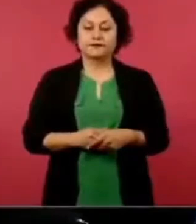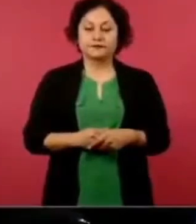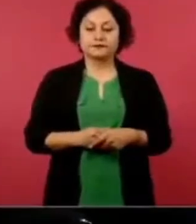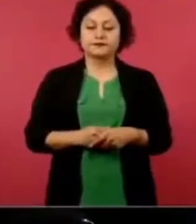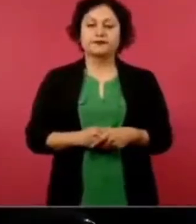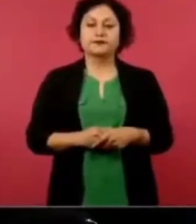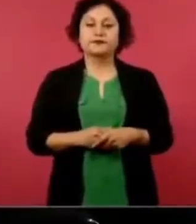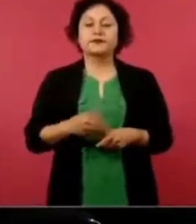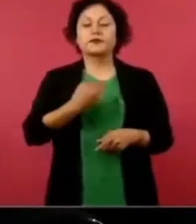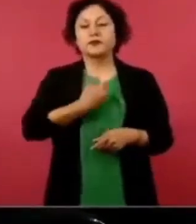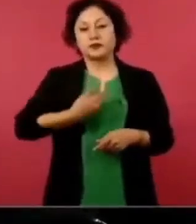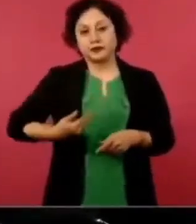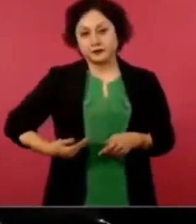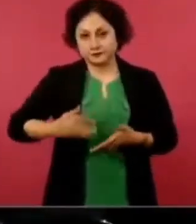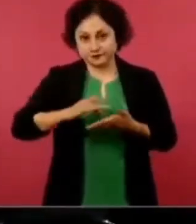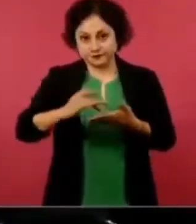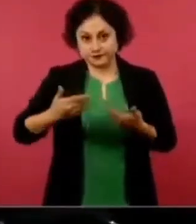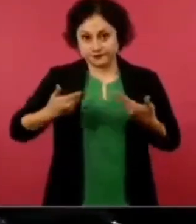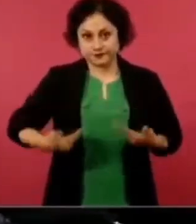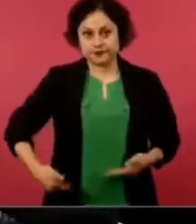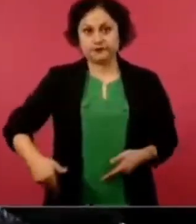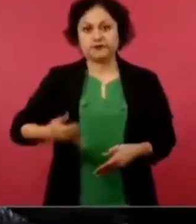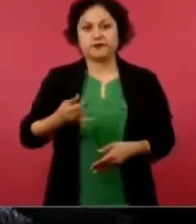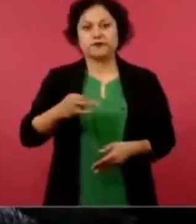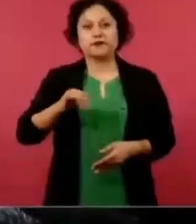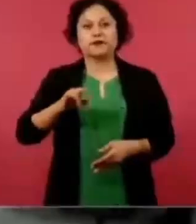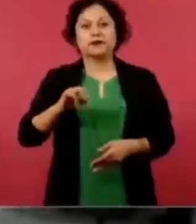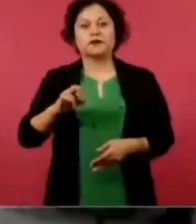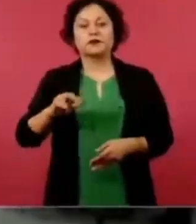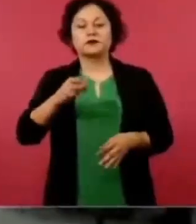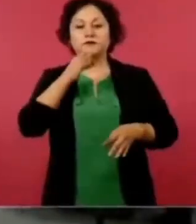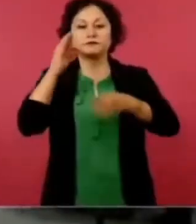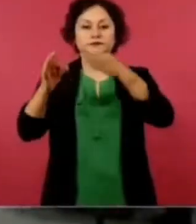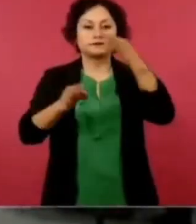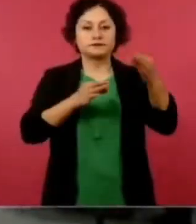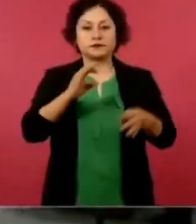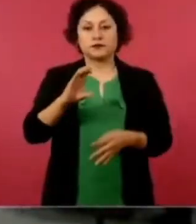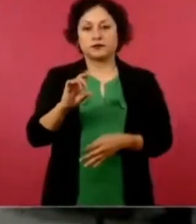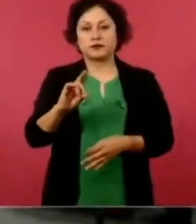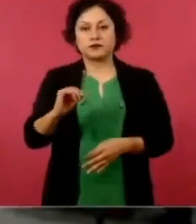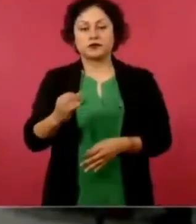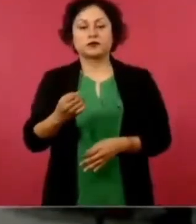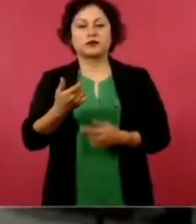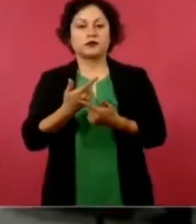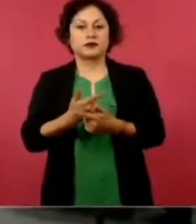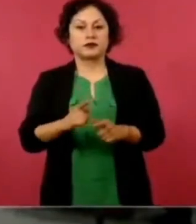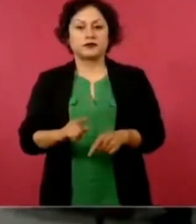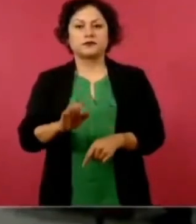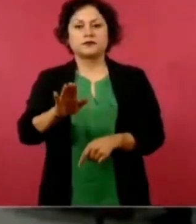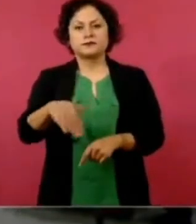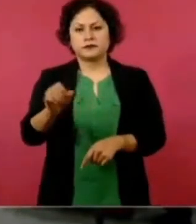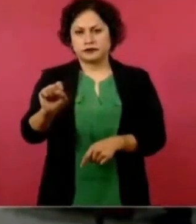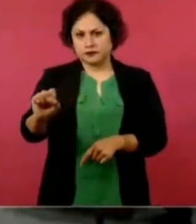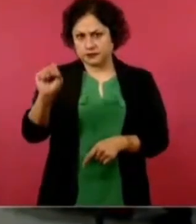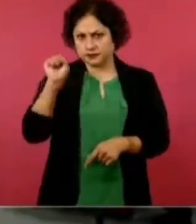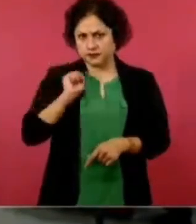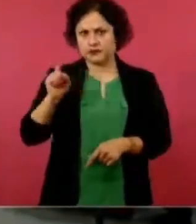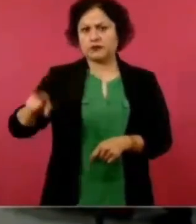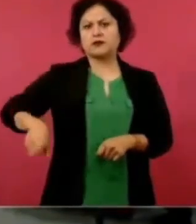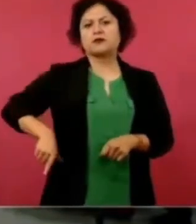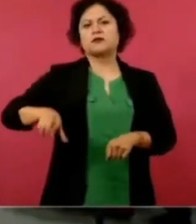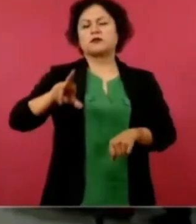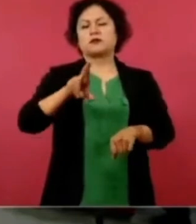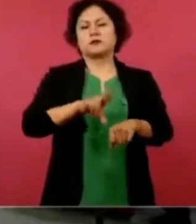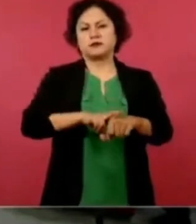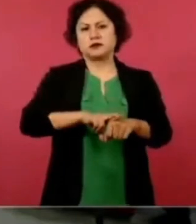Gracias, señor presidente. Buenos días. Mi nombre es Yuzbel Carolina de Código Libre. Señor presidente, el sábado ya el gobernador de Michoacán informó que ya se habían reunidado